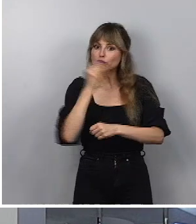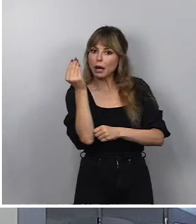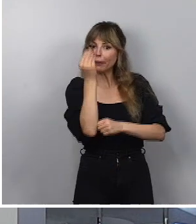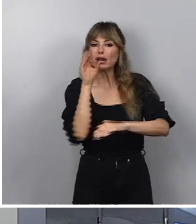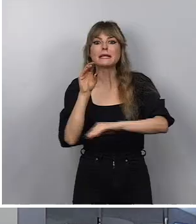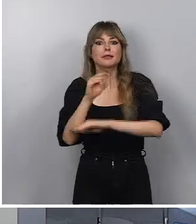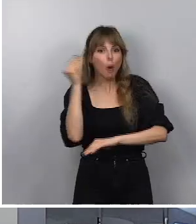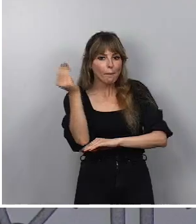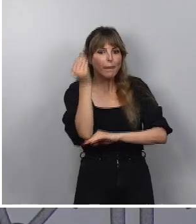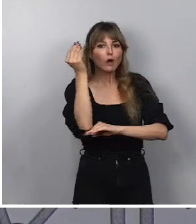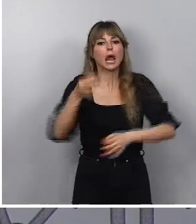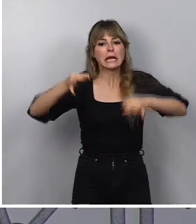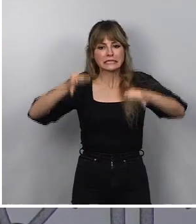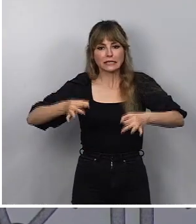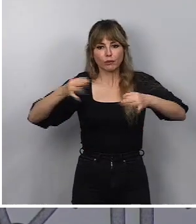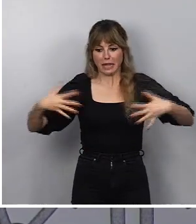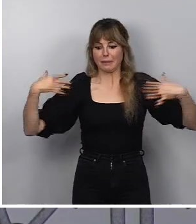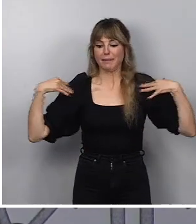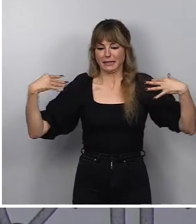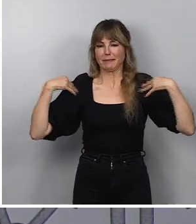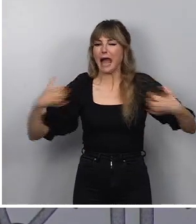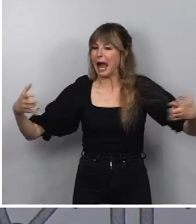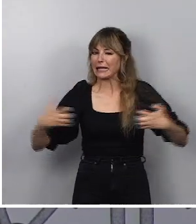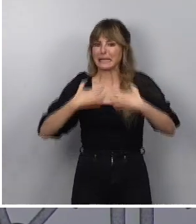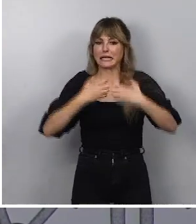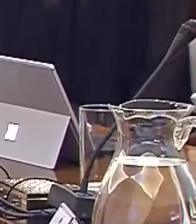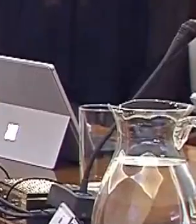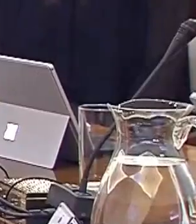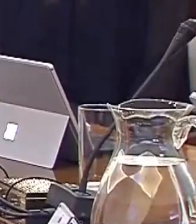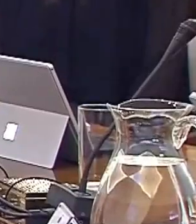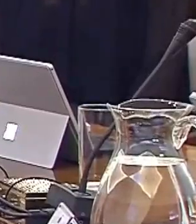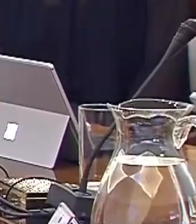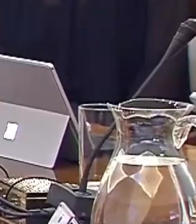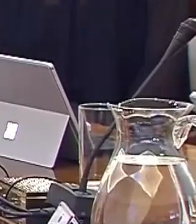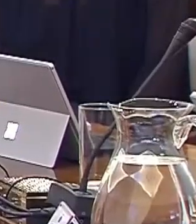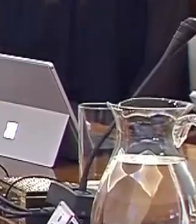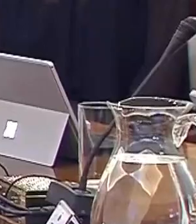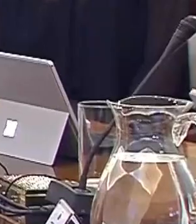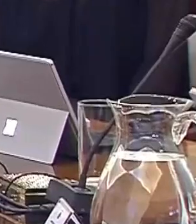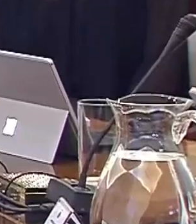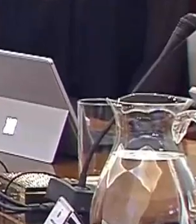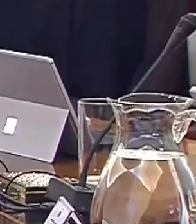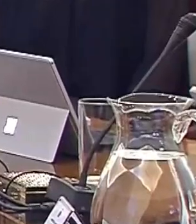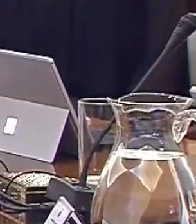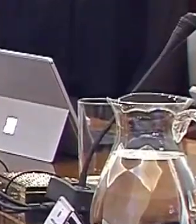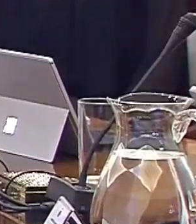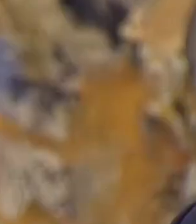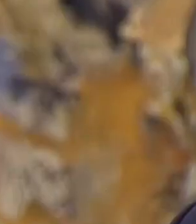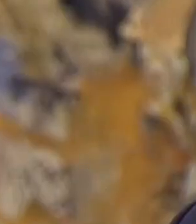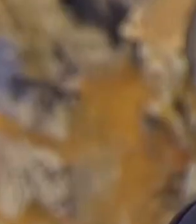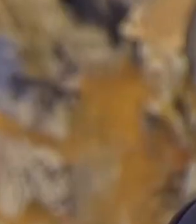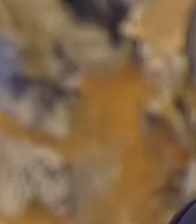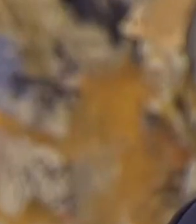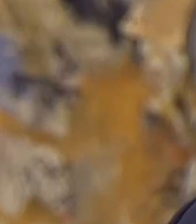las indemnizaciones y la seguridad de las víctimas de accidentes en nuestro país. Se ha aprobado también una subvención de 17